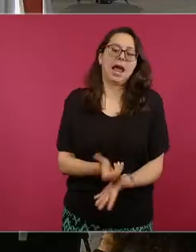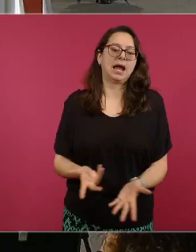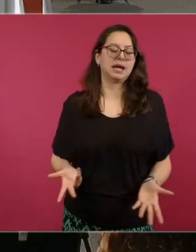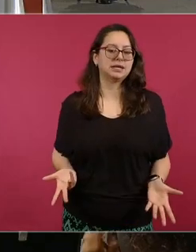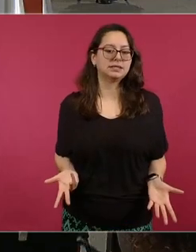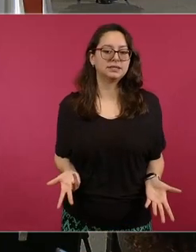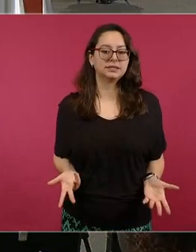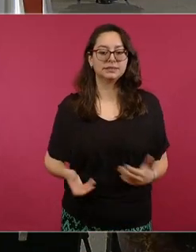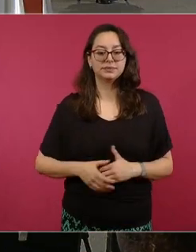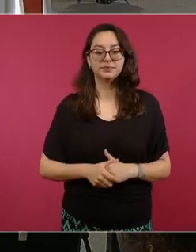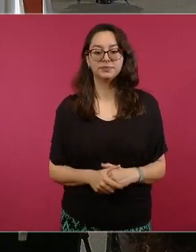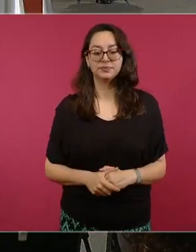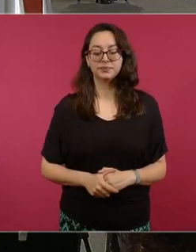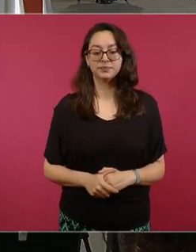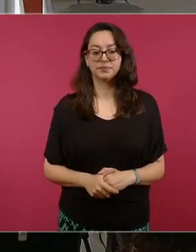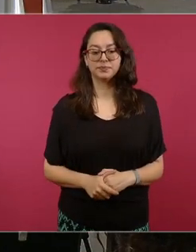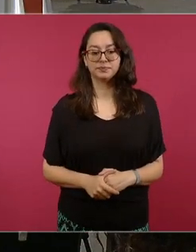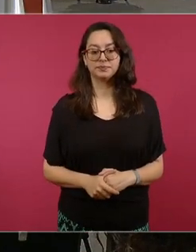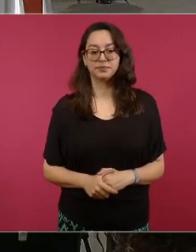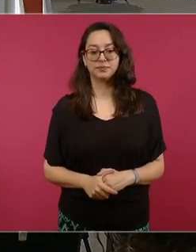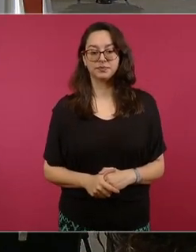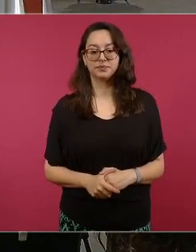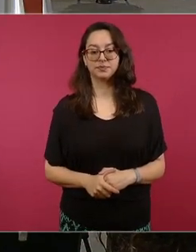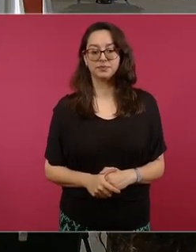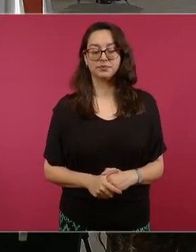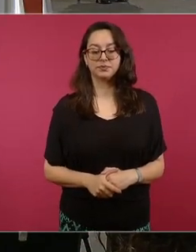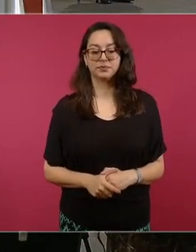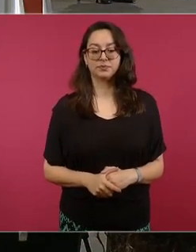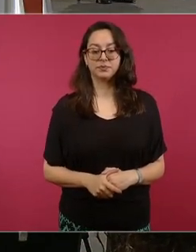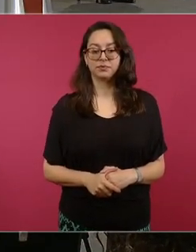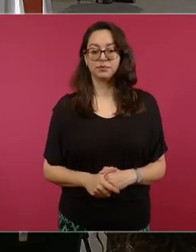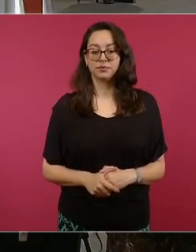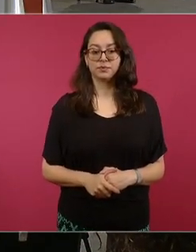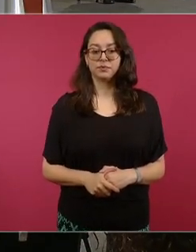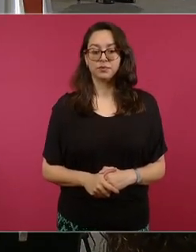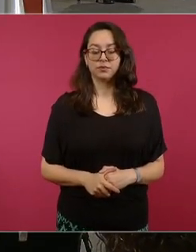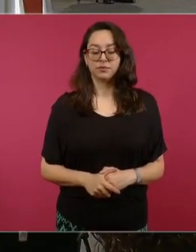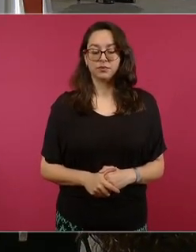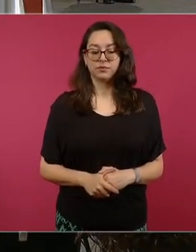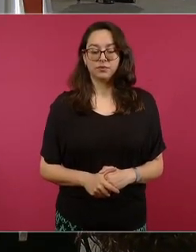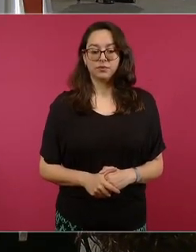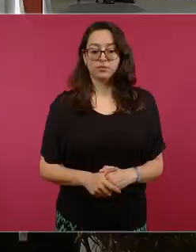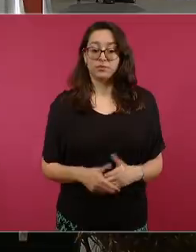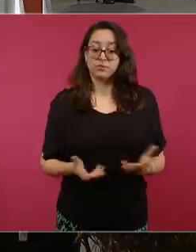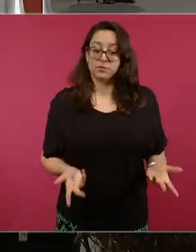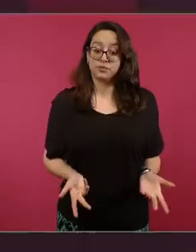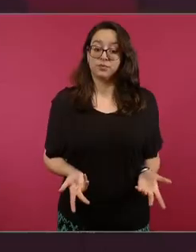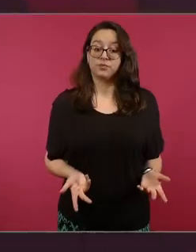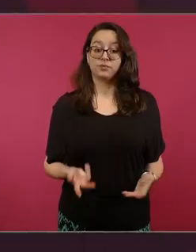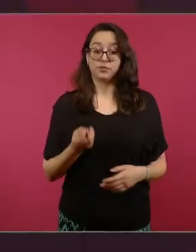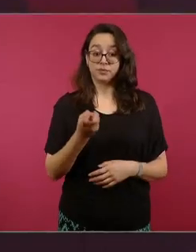bueno acerca de este tema